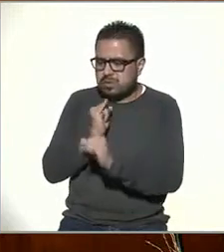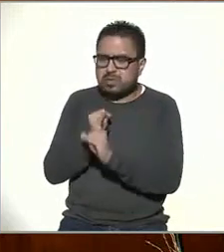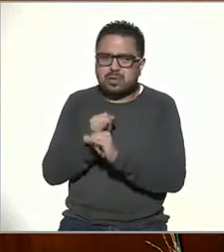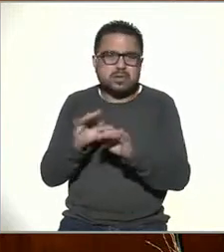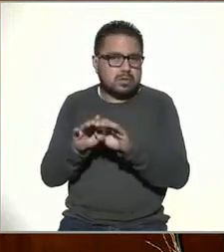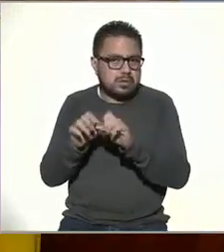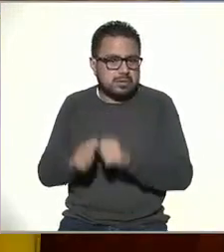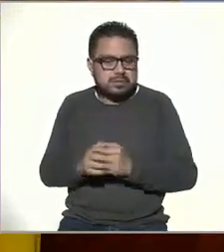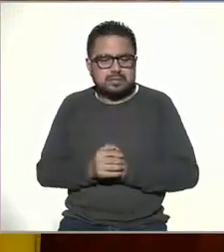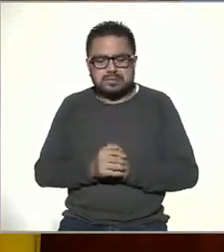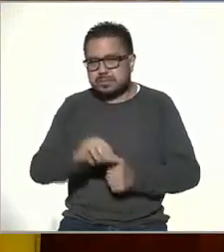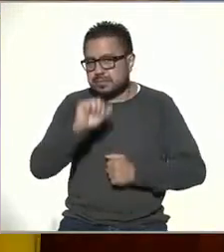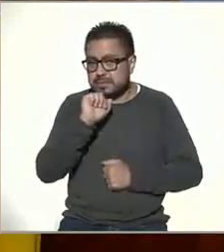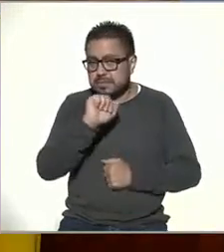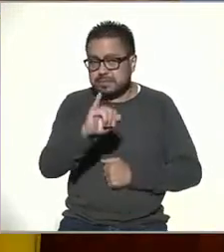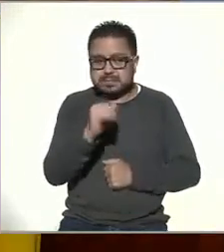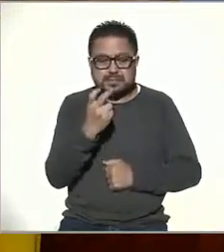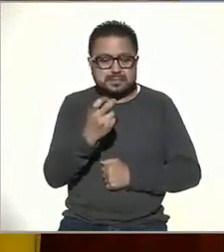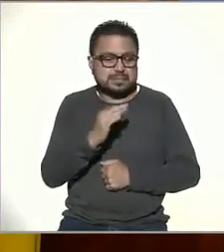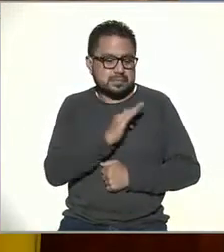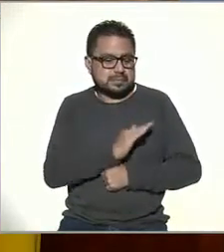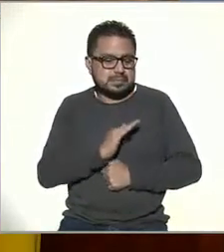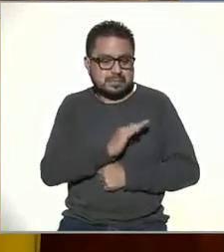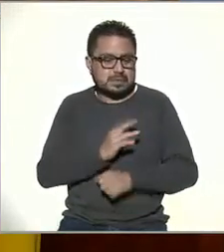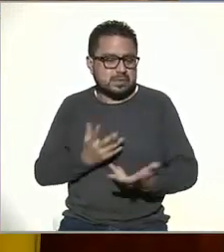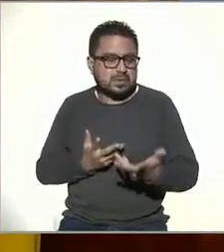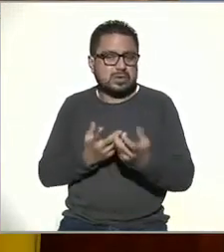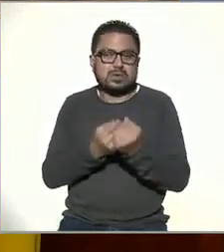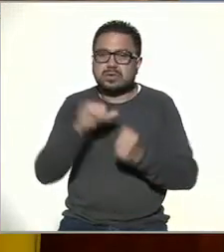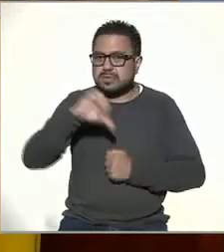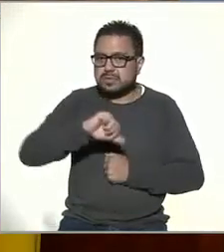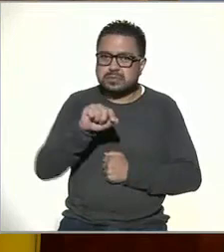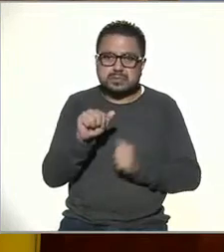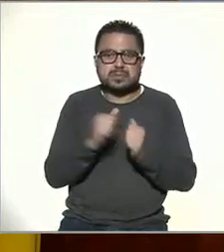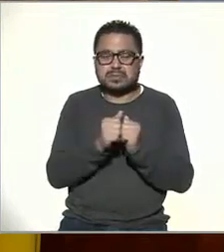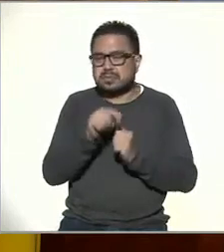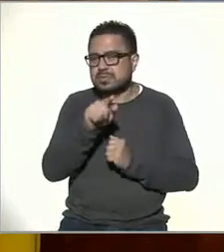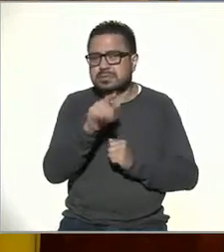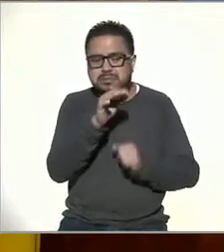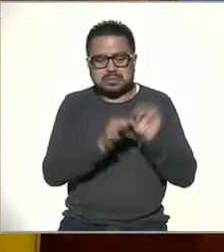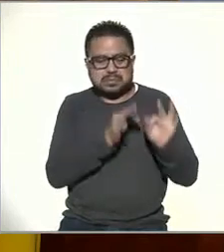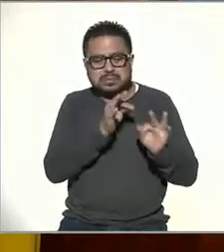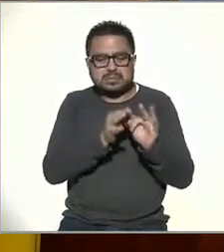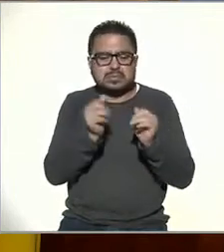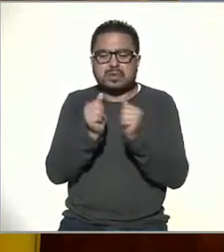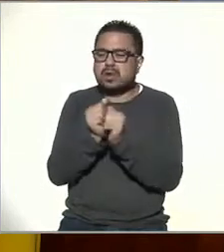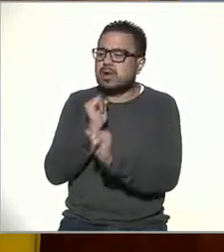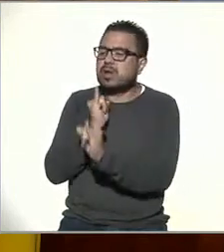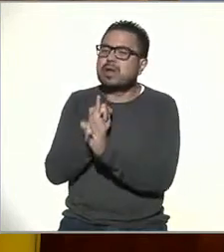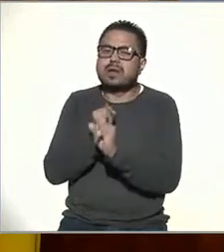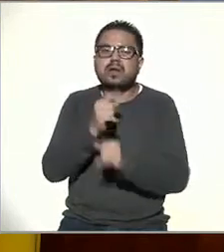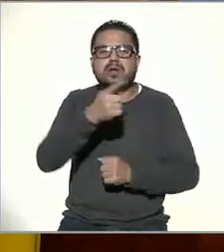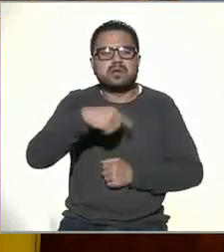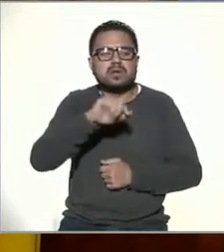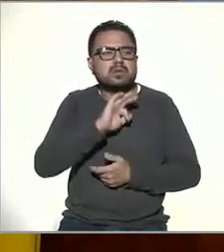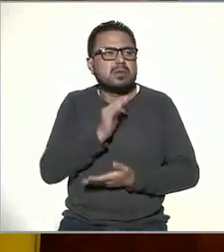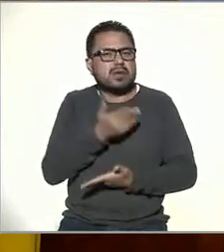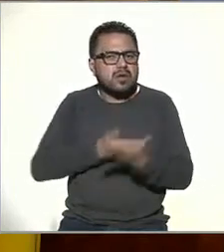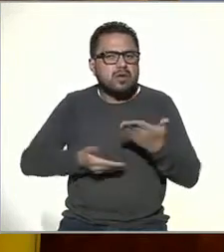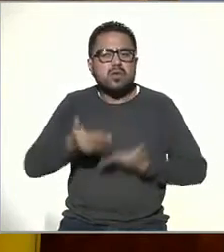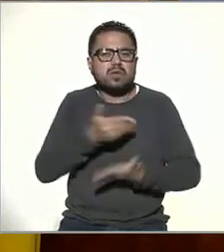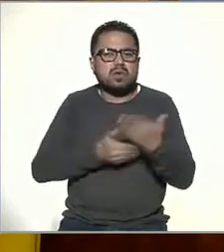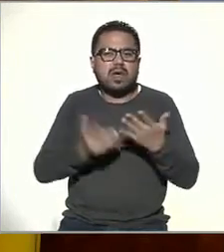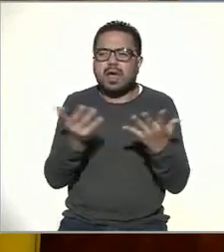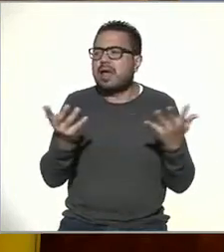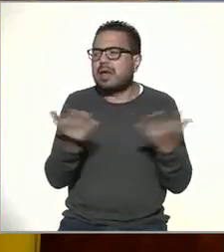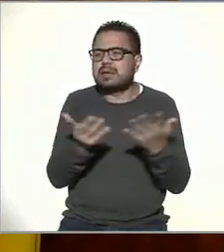¿Cómo estás? Efectivamente, Lupita, muy feliz de estar contigo. Y bueno, listísima para que a través de Internet ustedes nos compartan todo lo que